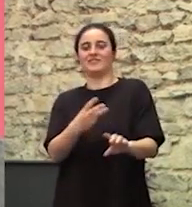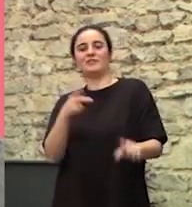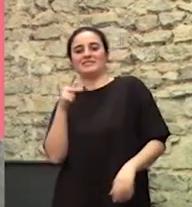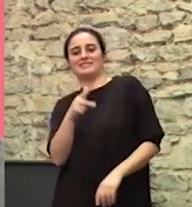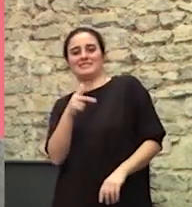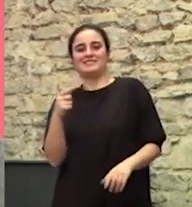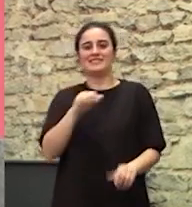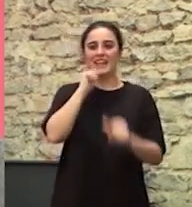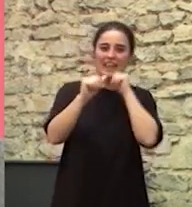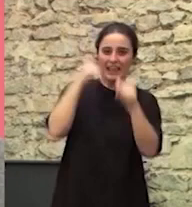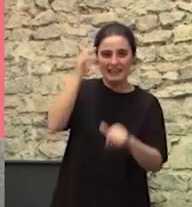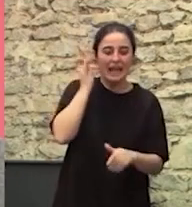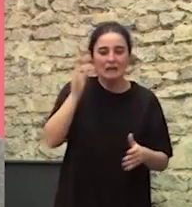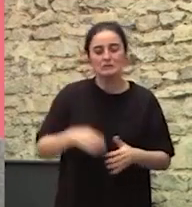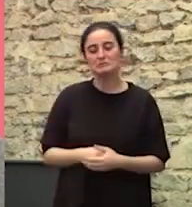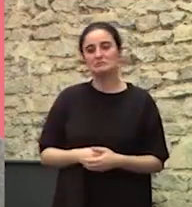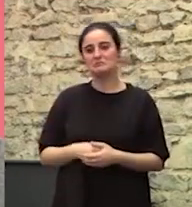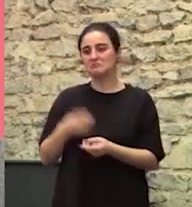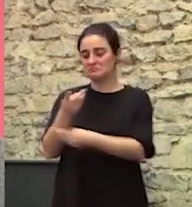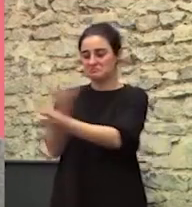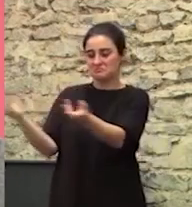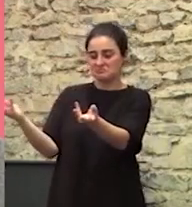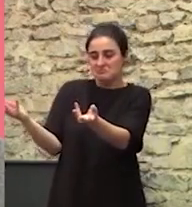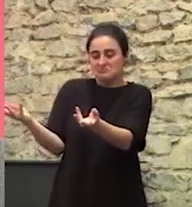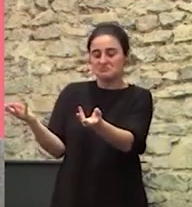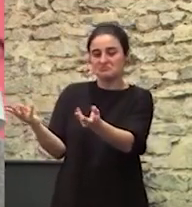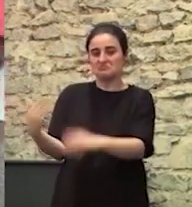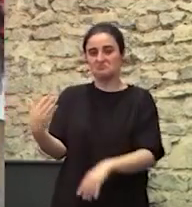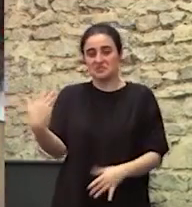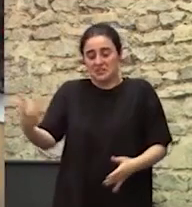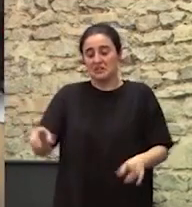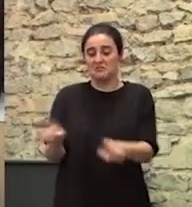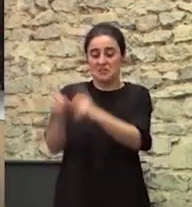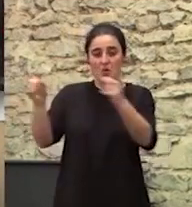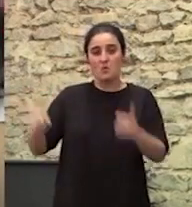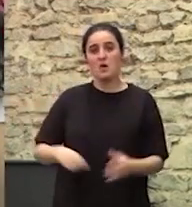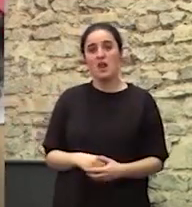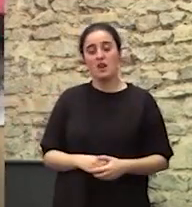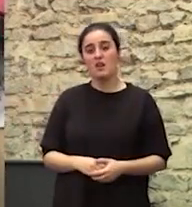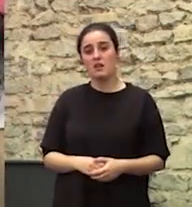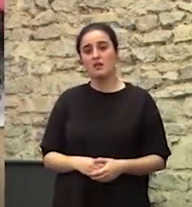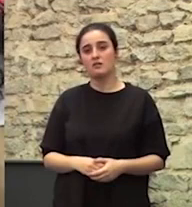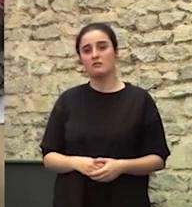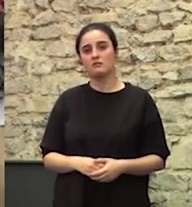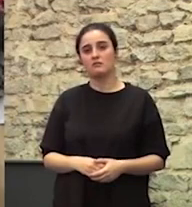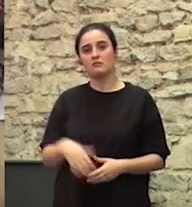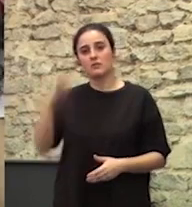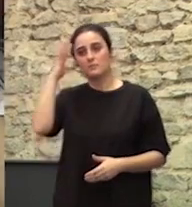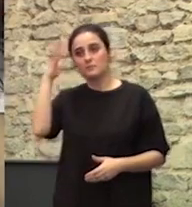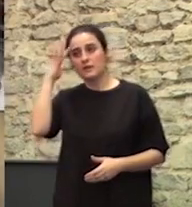haciendo chistes de gitanos Que a la gente le importa tres pimientos Que lo hagan acerca de, no sé